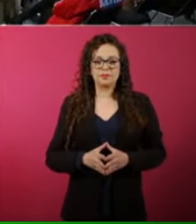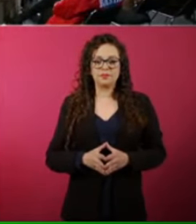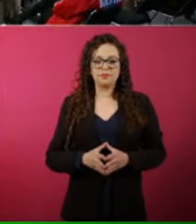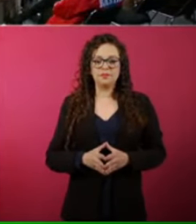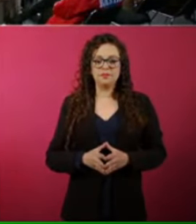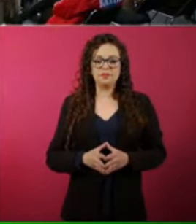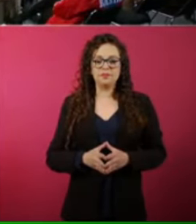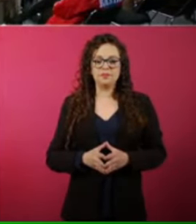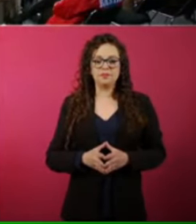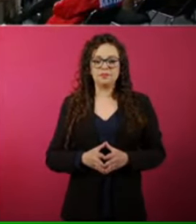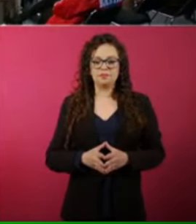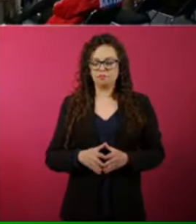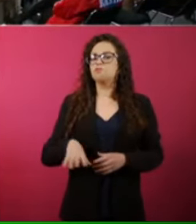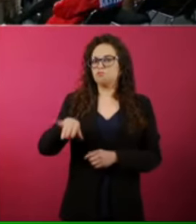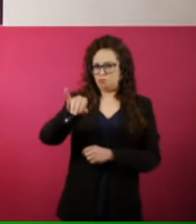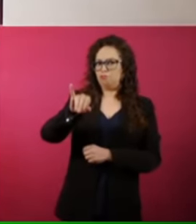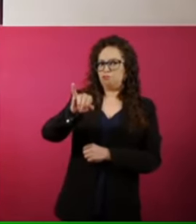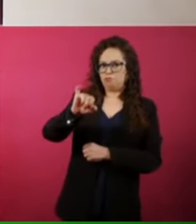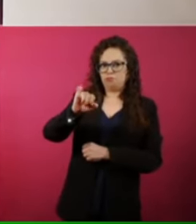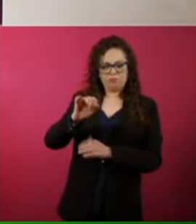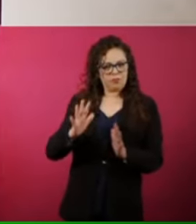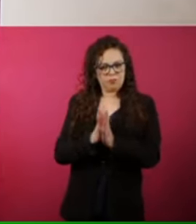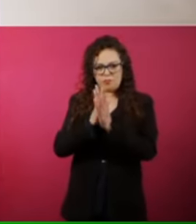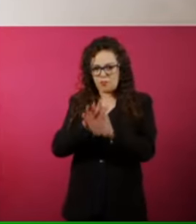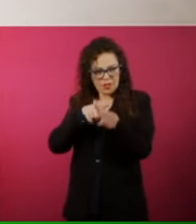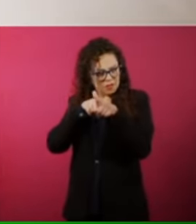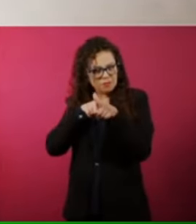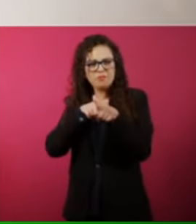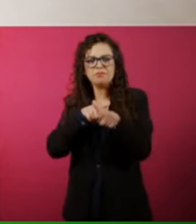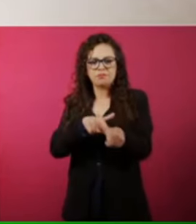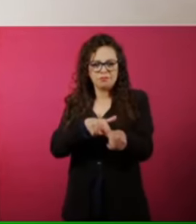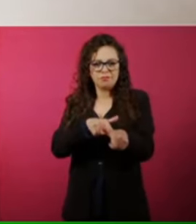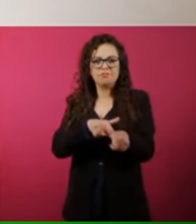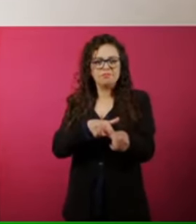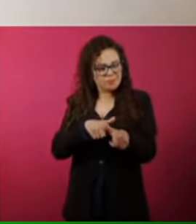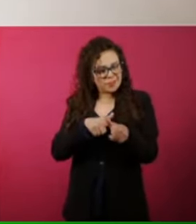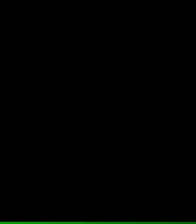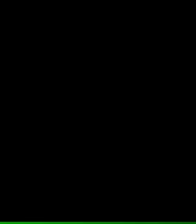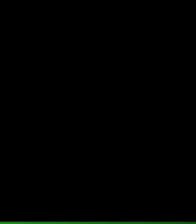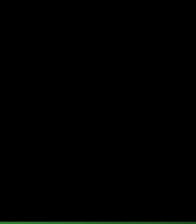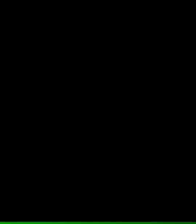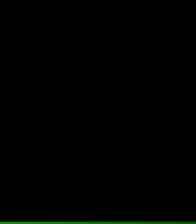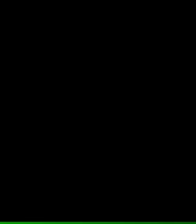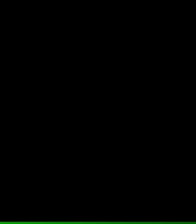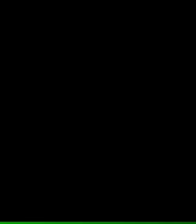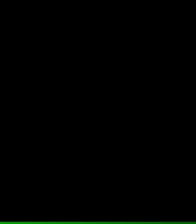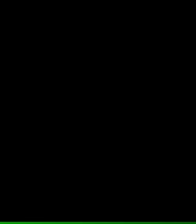votar sí sí que sigan participando que sigan participando